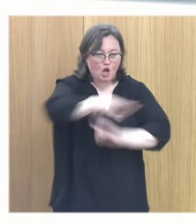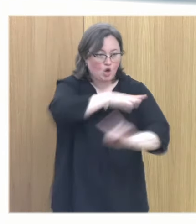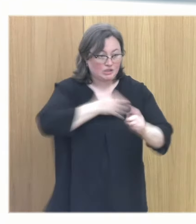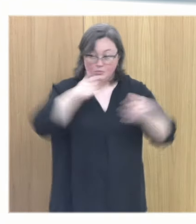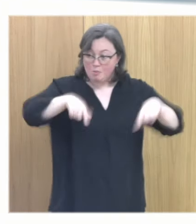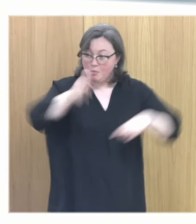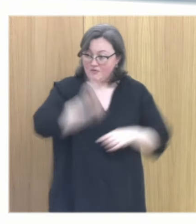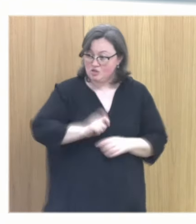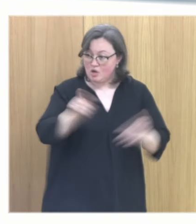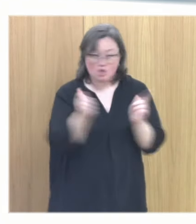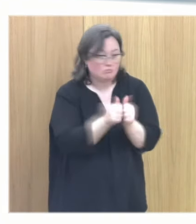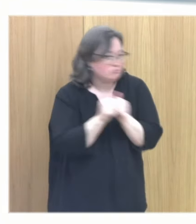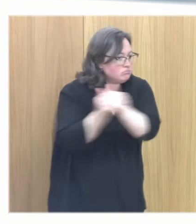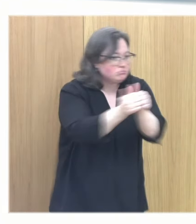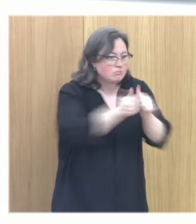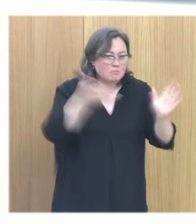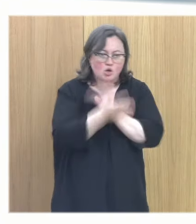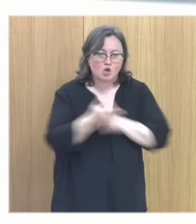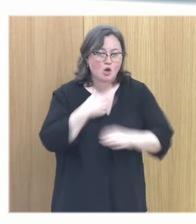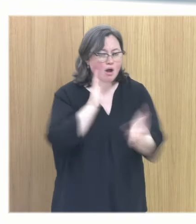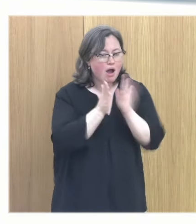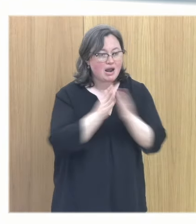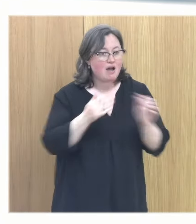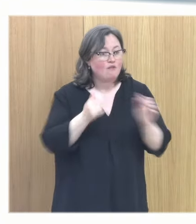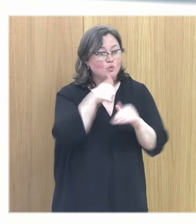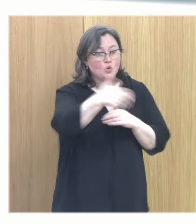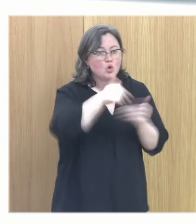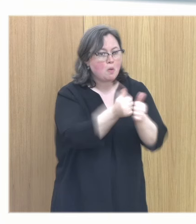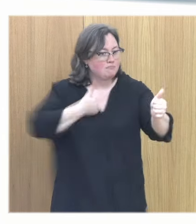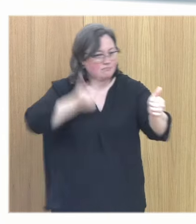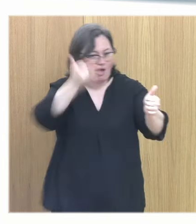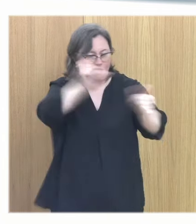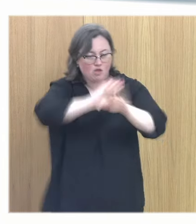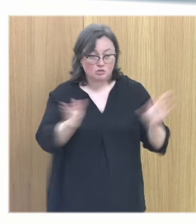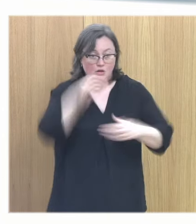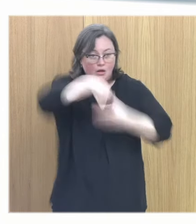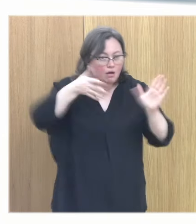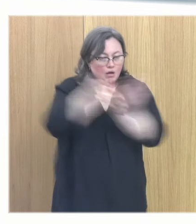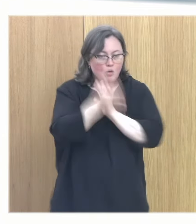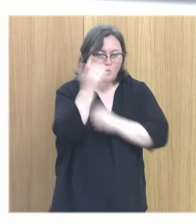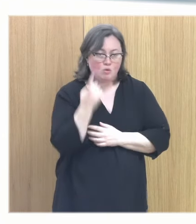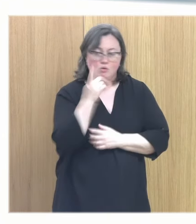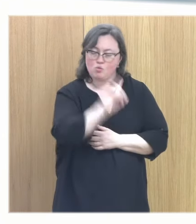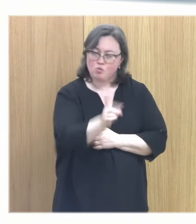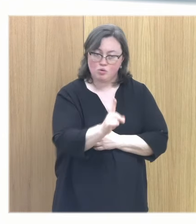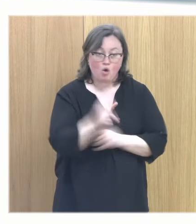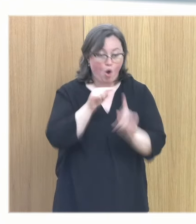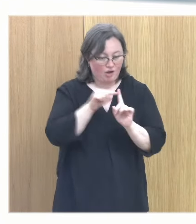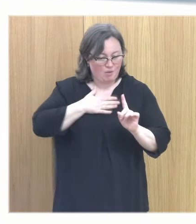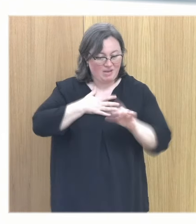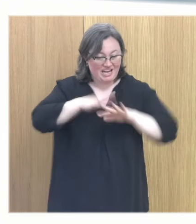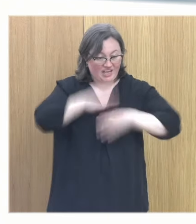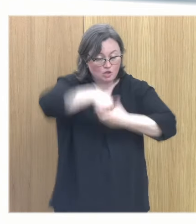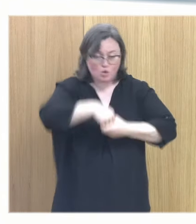como este yo trabajo para irme no para quedarme entonces mi destino no es ser parte de la